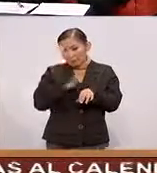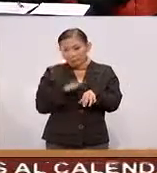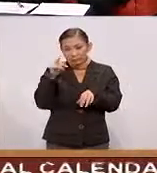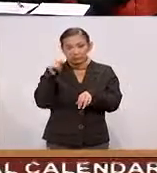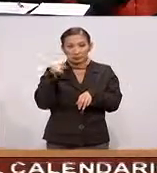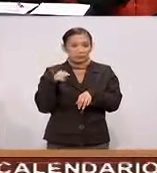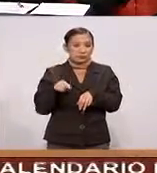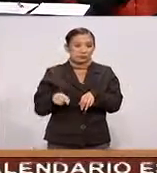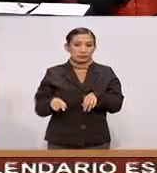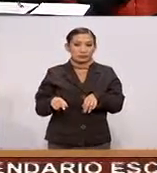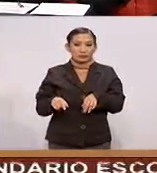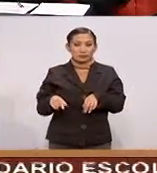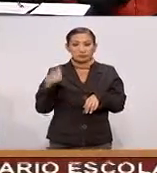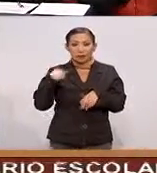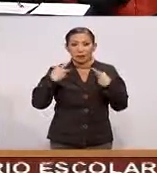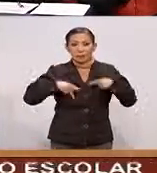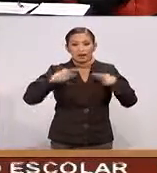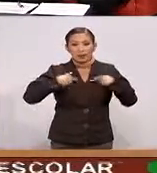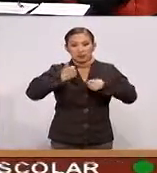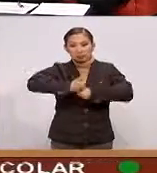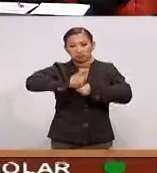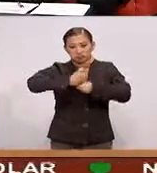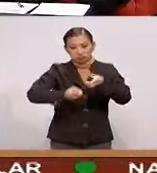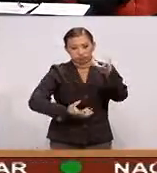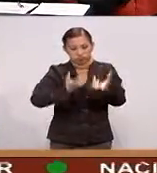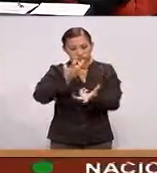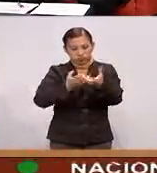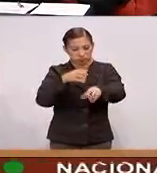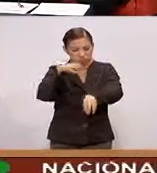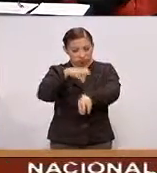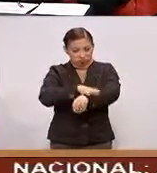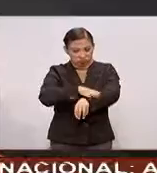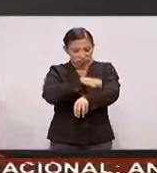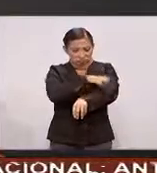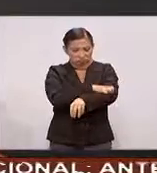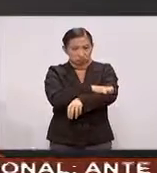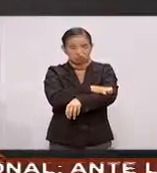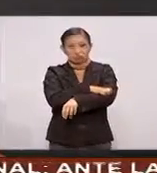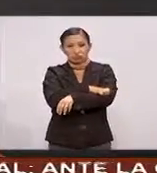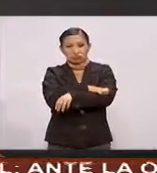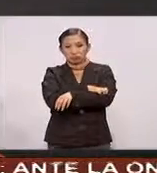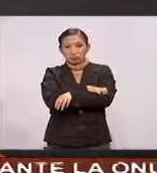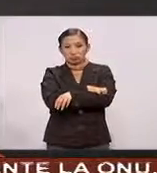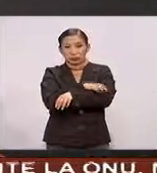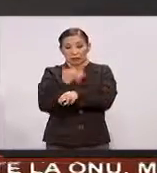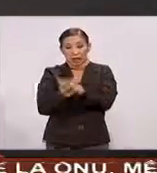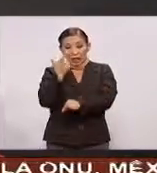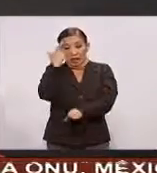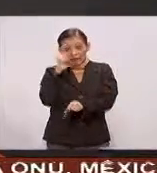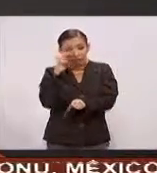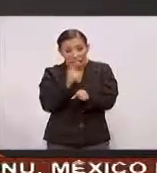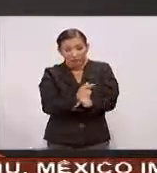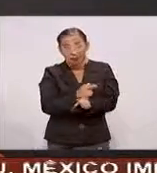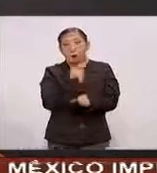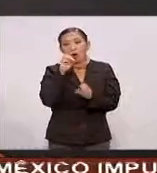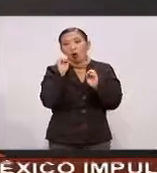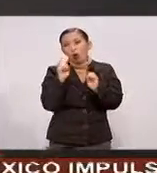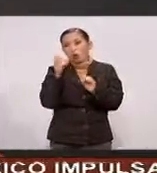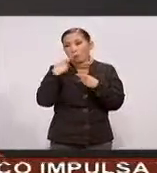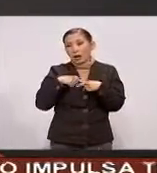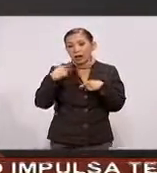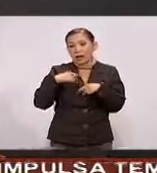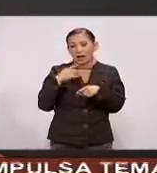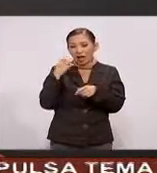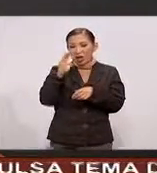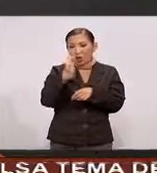Para Personas que sufren Quemaduras De Con Una Bueno Quemaduras muy graves O Para las